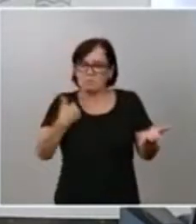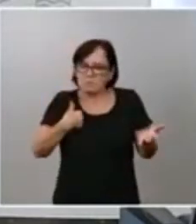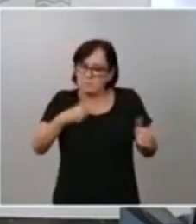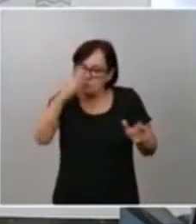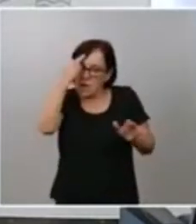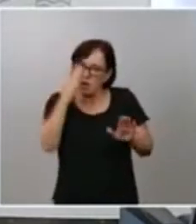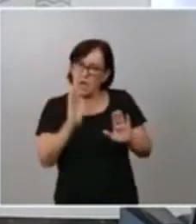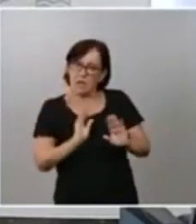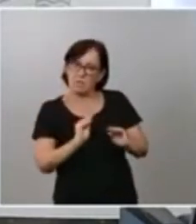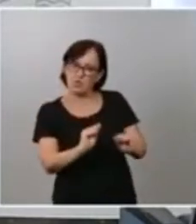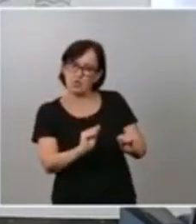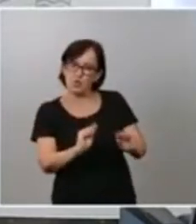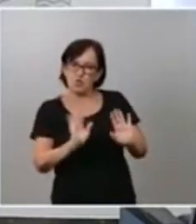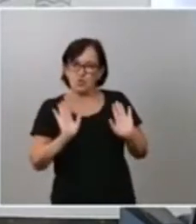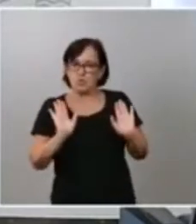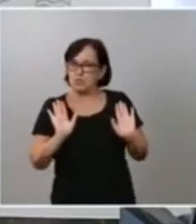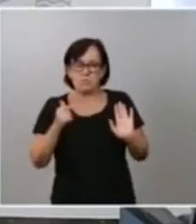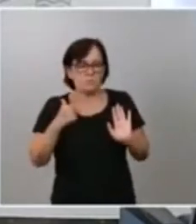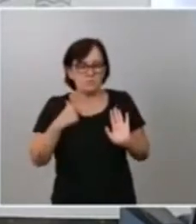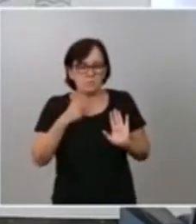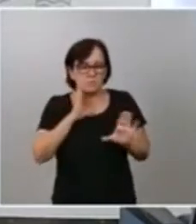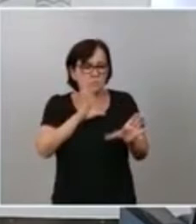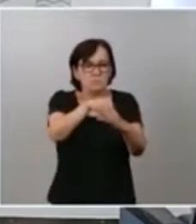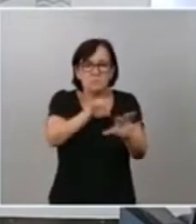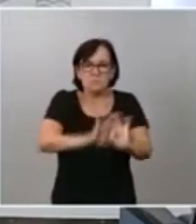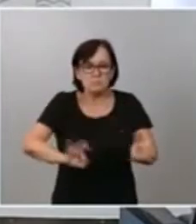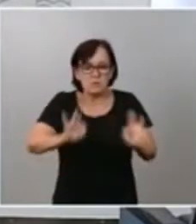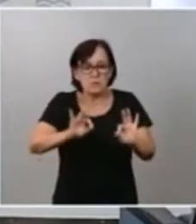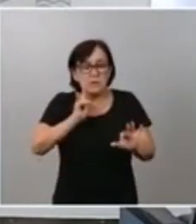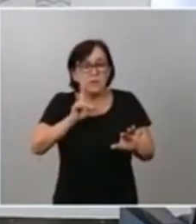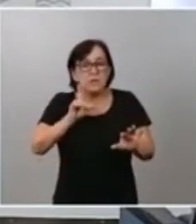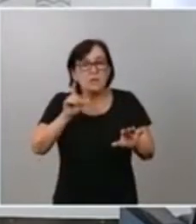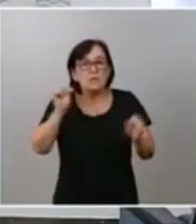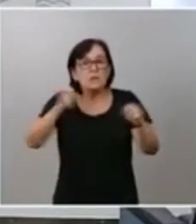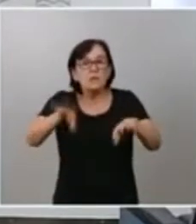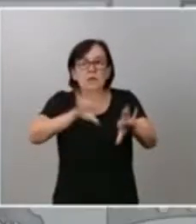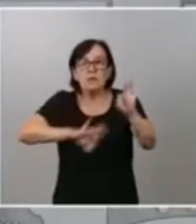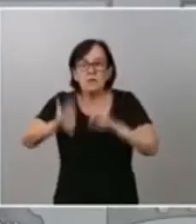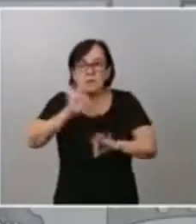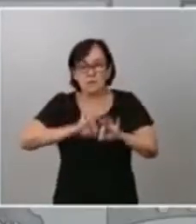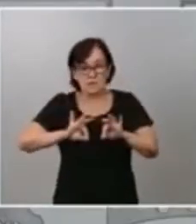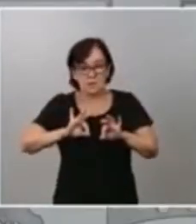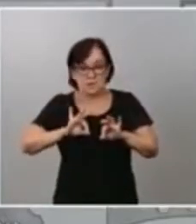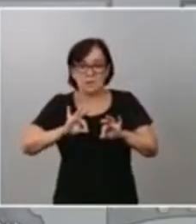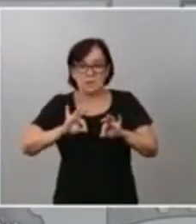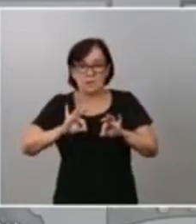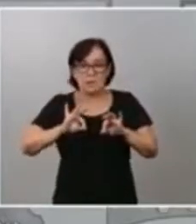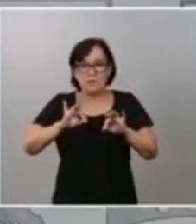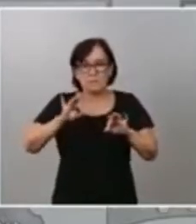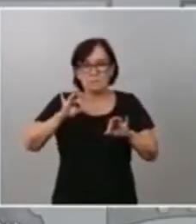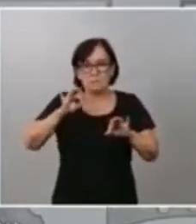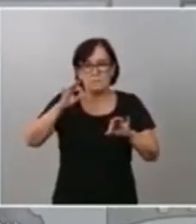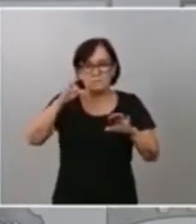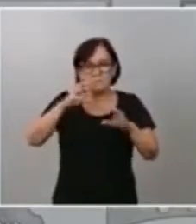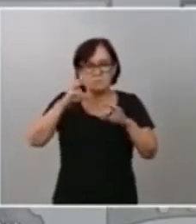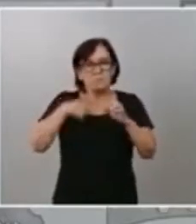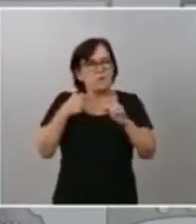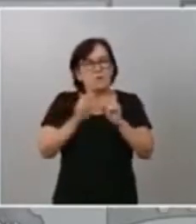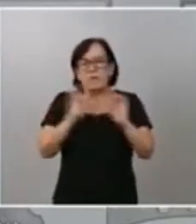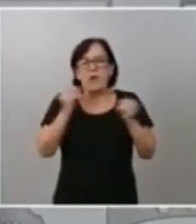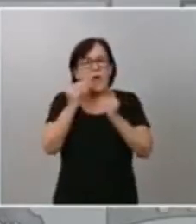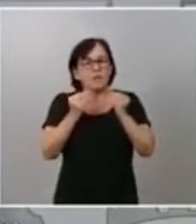hay detrás de la decisión que ha tomado la Casa Real, que es la de distanciarse de